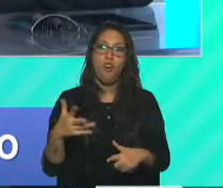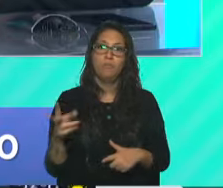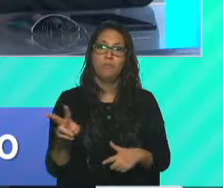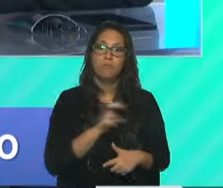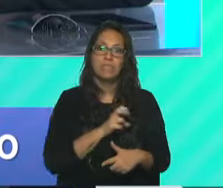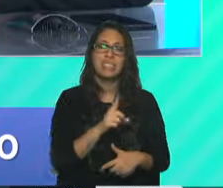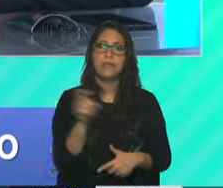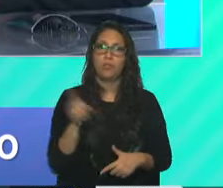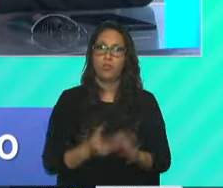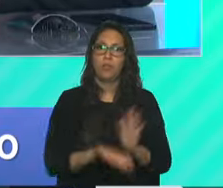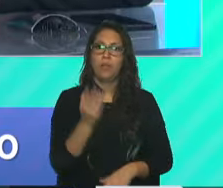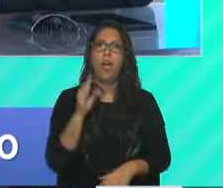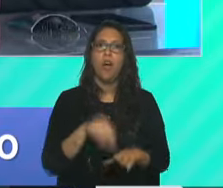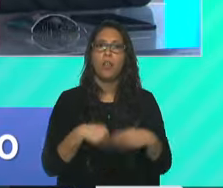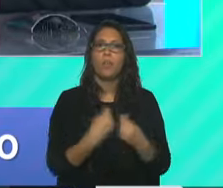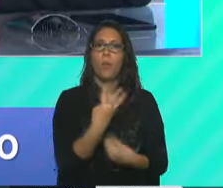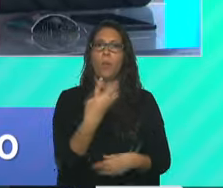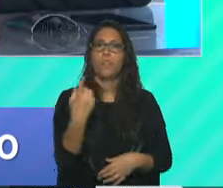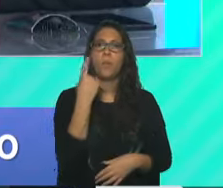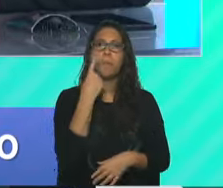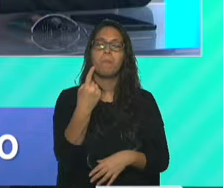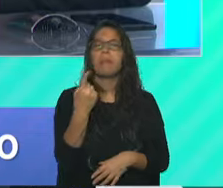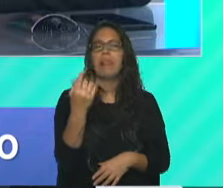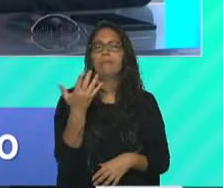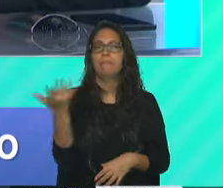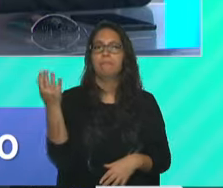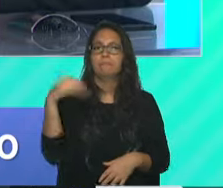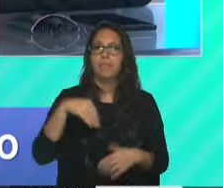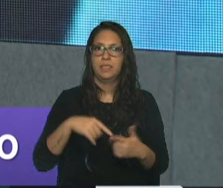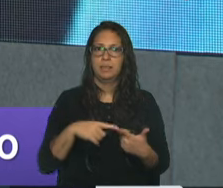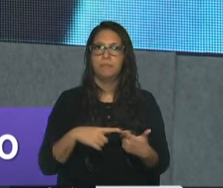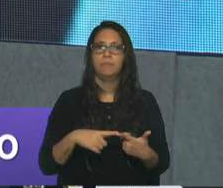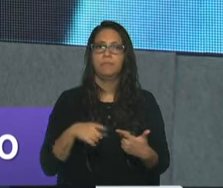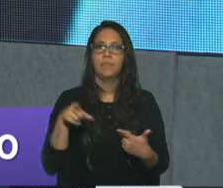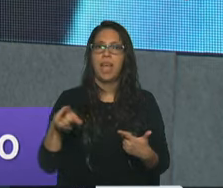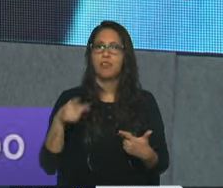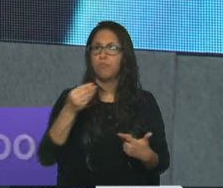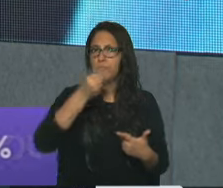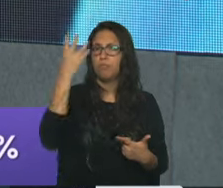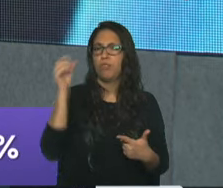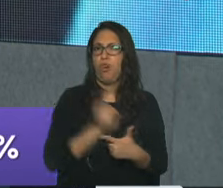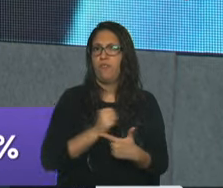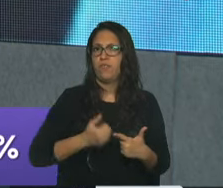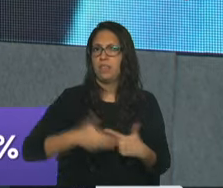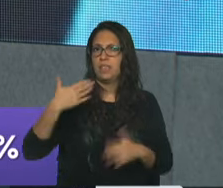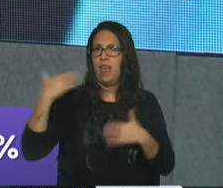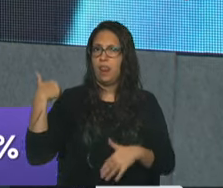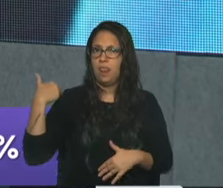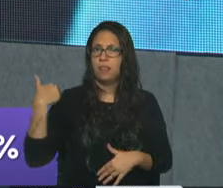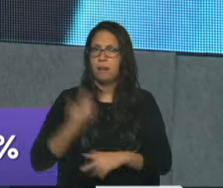100%. Ahora va a ser de 41 mil y pico de pesos. Eso es lo que se oficializa, lo que había anunciado